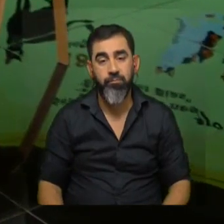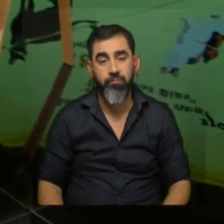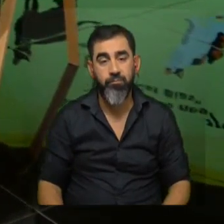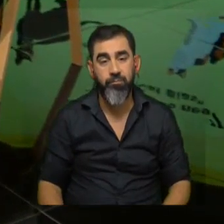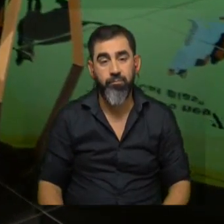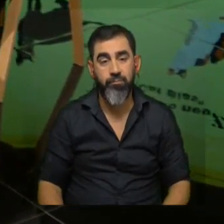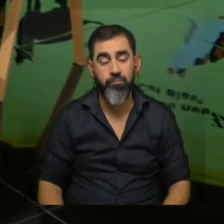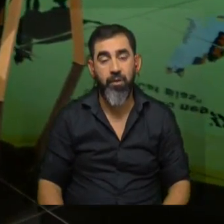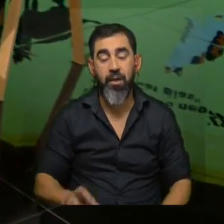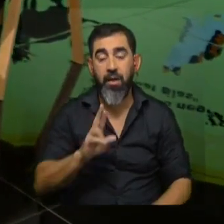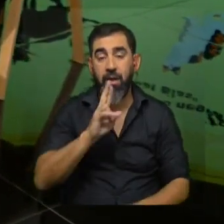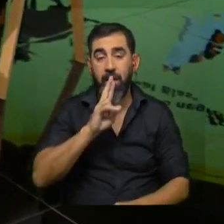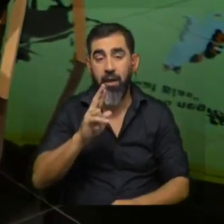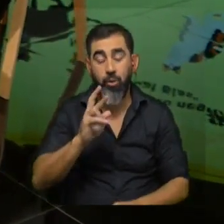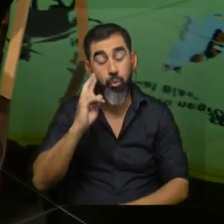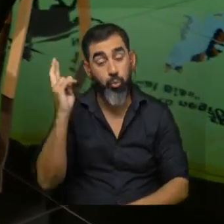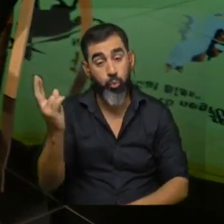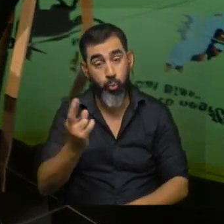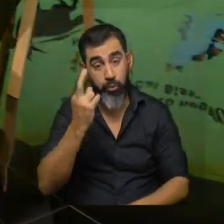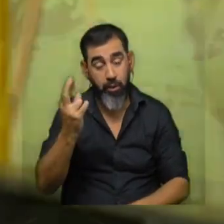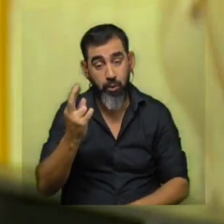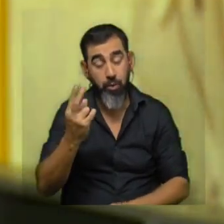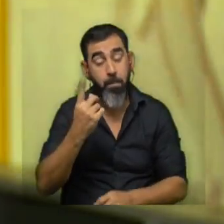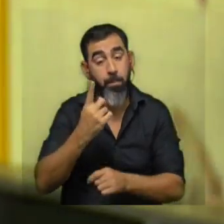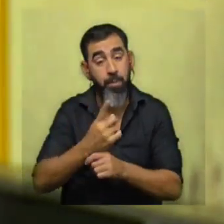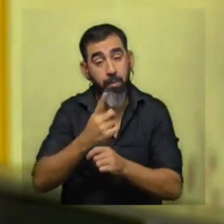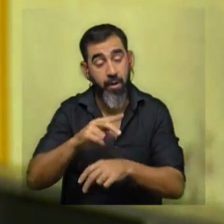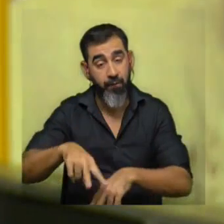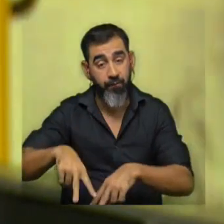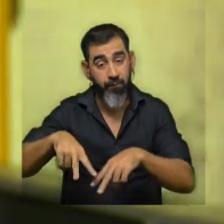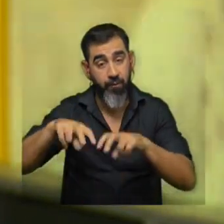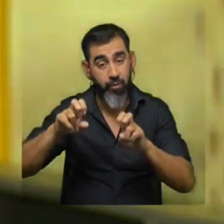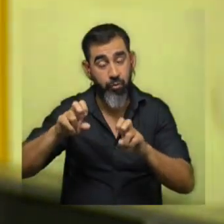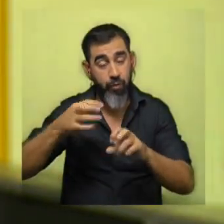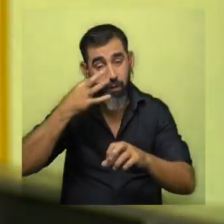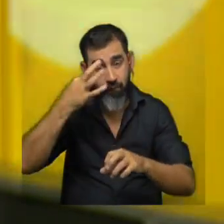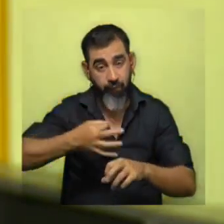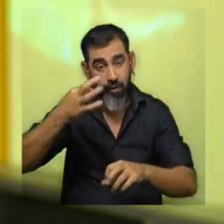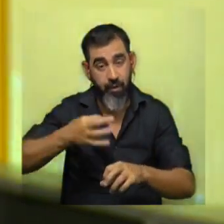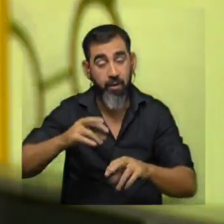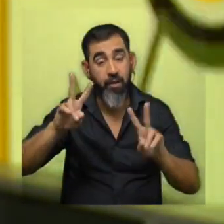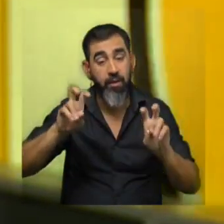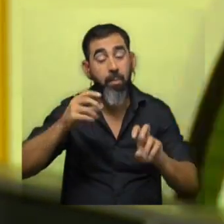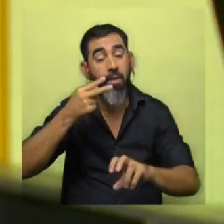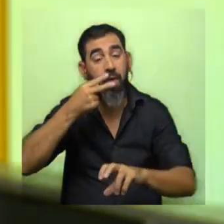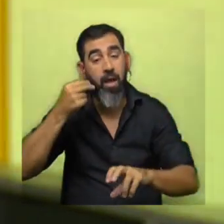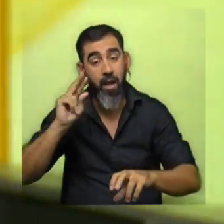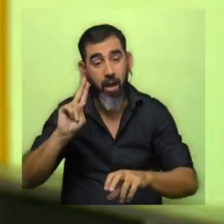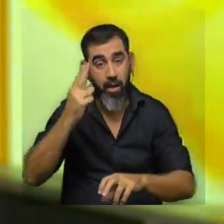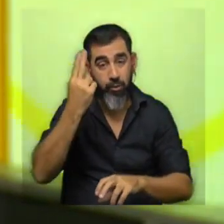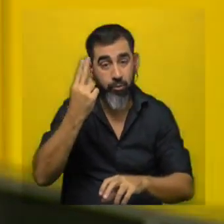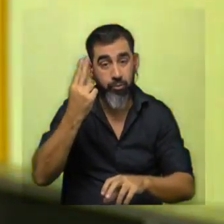de los resultados que llaman la atención de esta primera investigación profunda cuantitativa de población de gatos en Uruguay